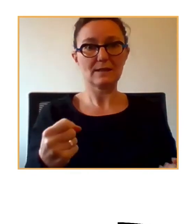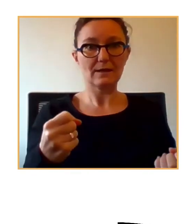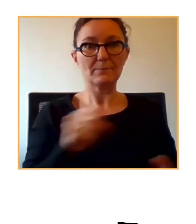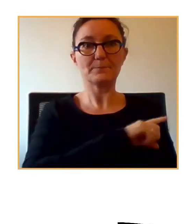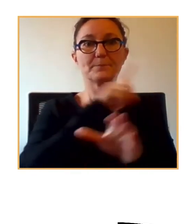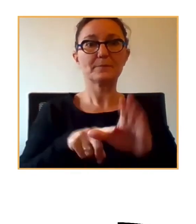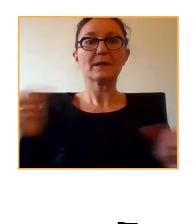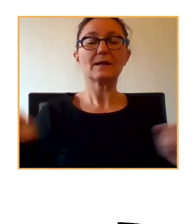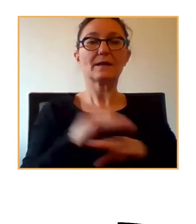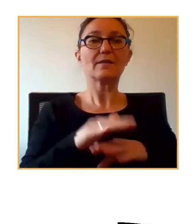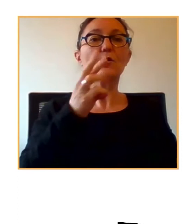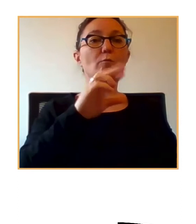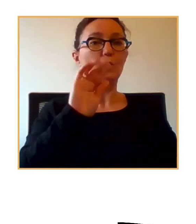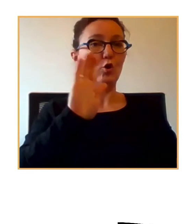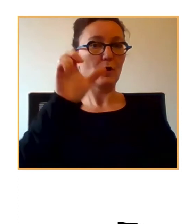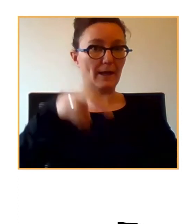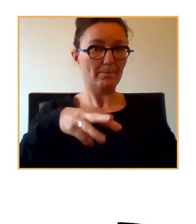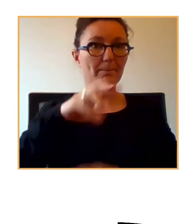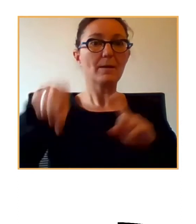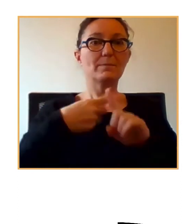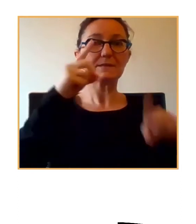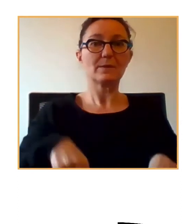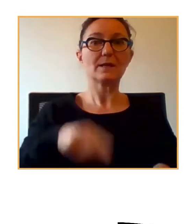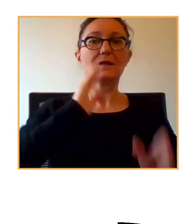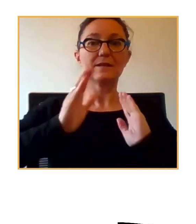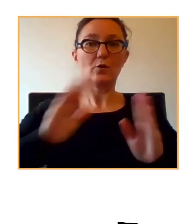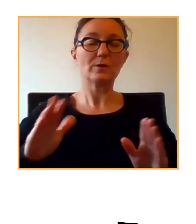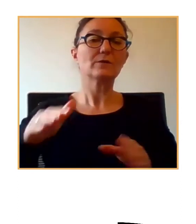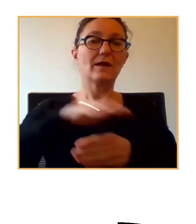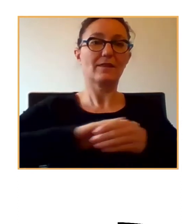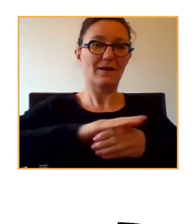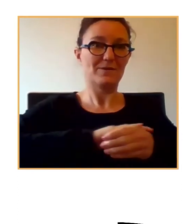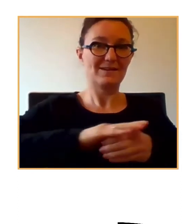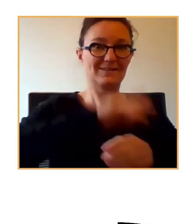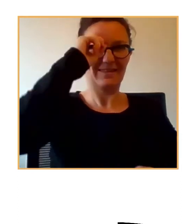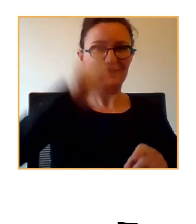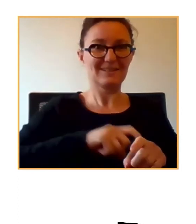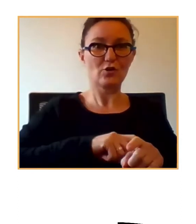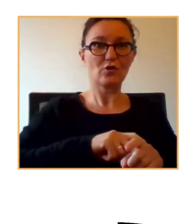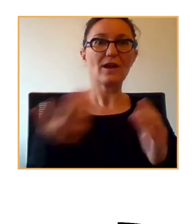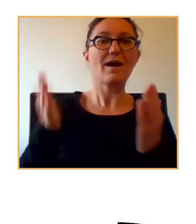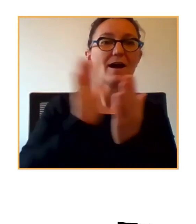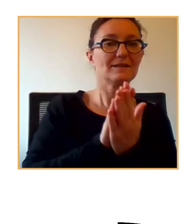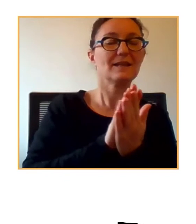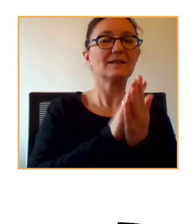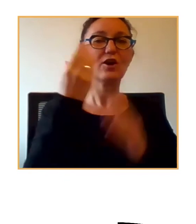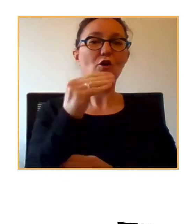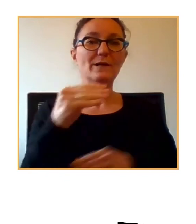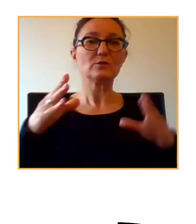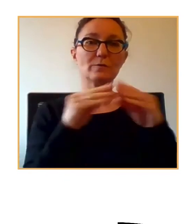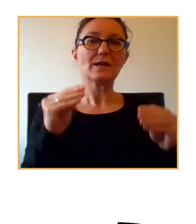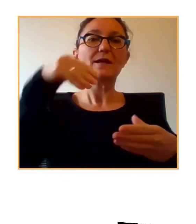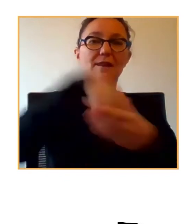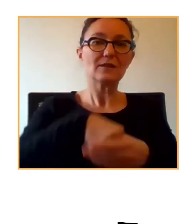miembro de la Red Proem, y por si fuera poco, terapeuta y director del Gabité de Psicología, que presta atención a jóvenes universitarios y al resto de la comunidad